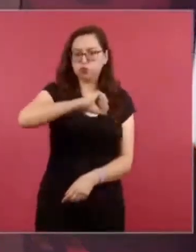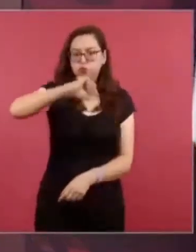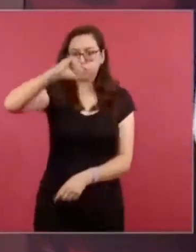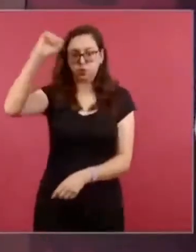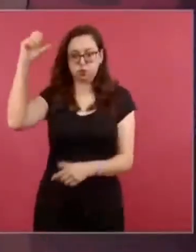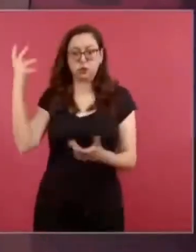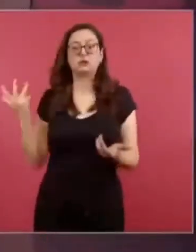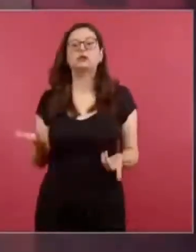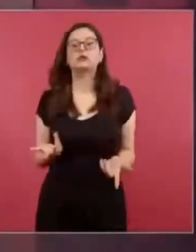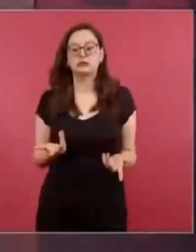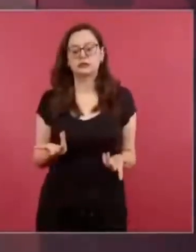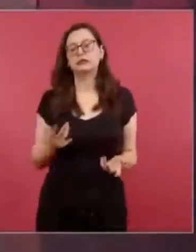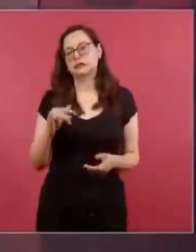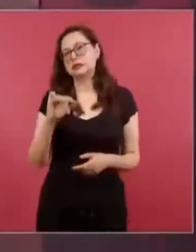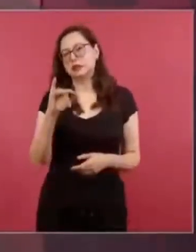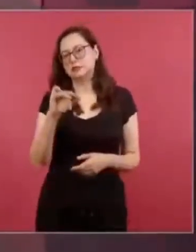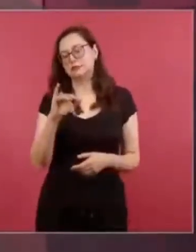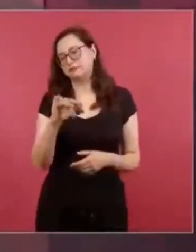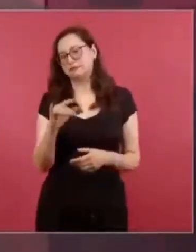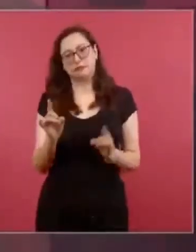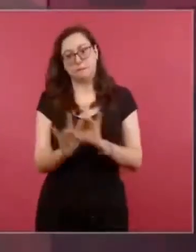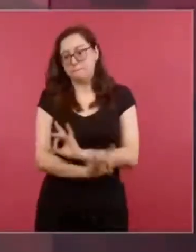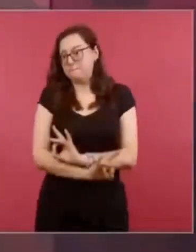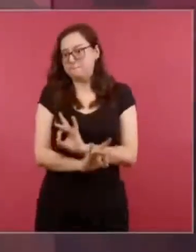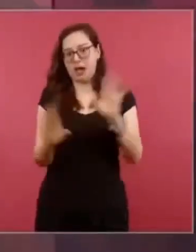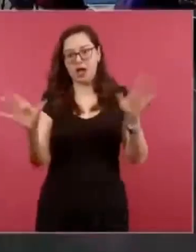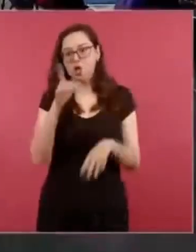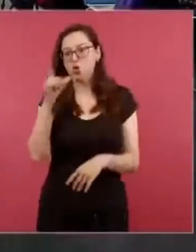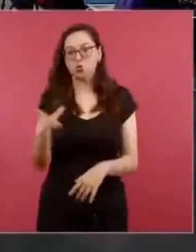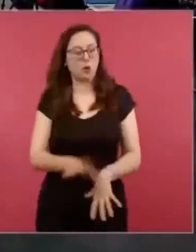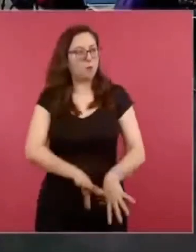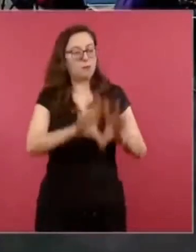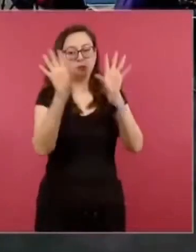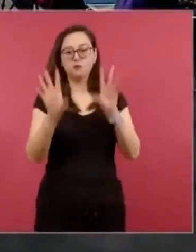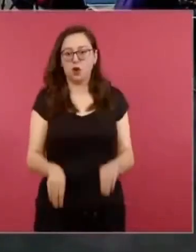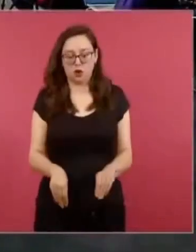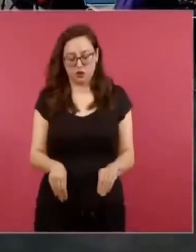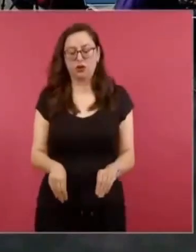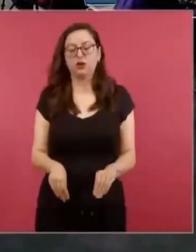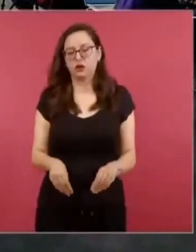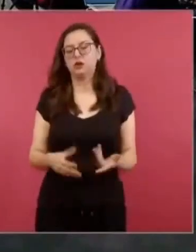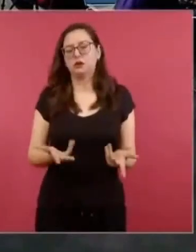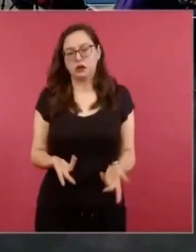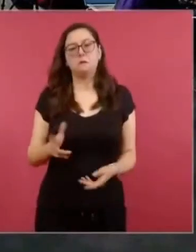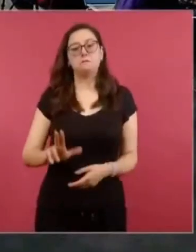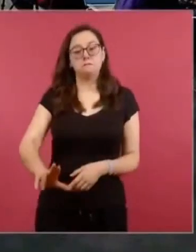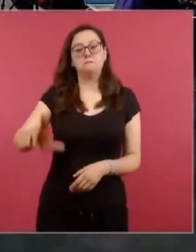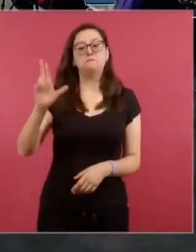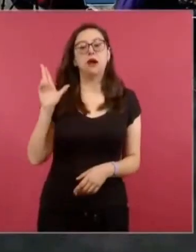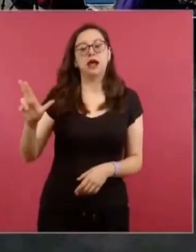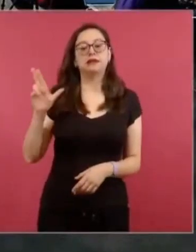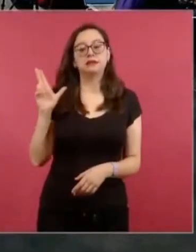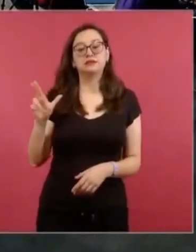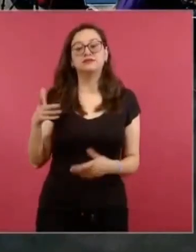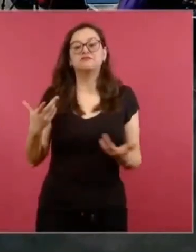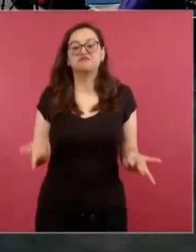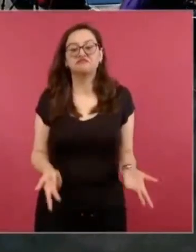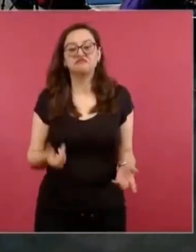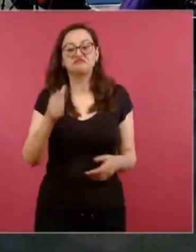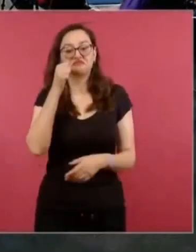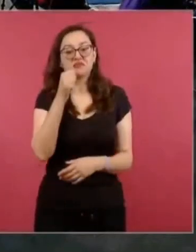se afectó más. Pero ayer ya estábamos incluso a punto